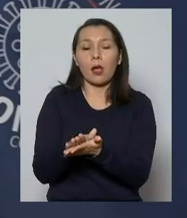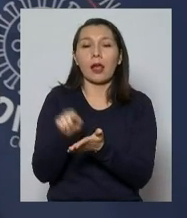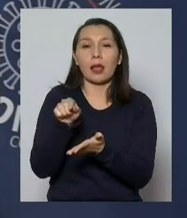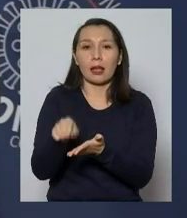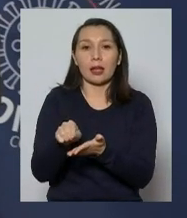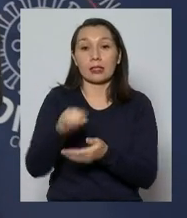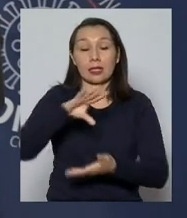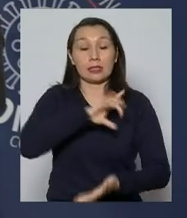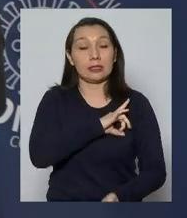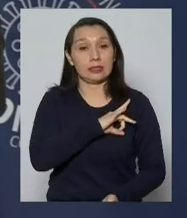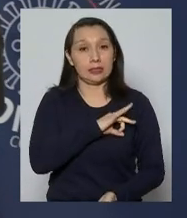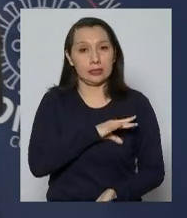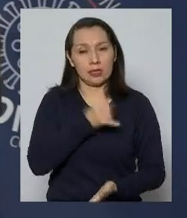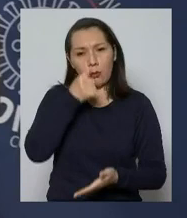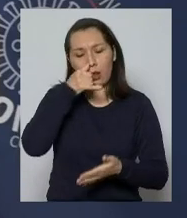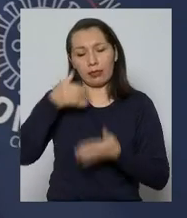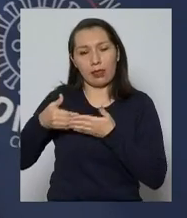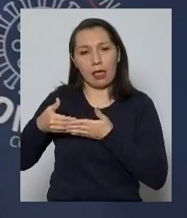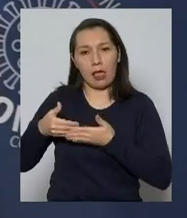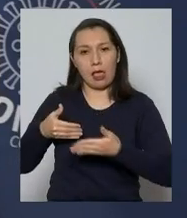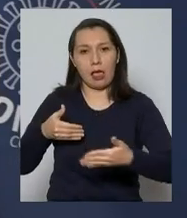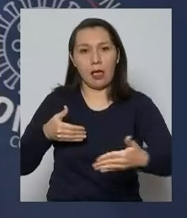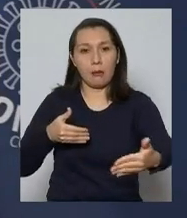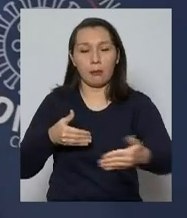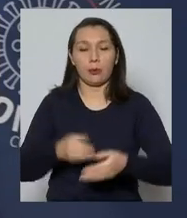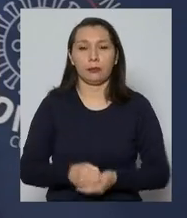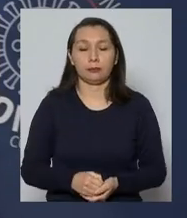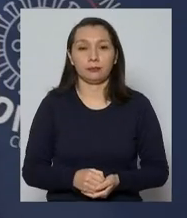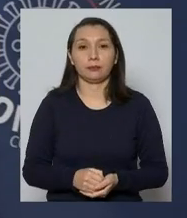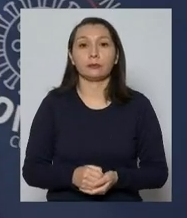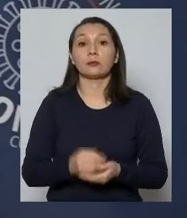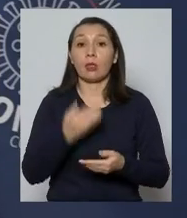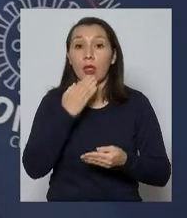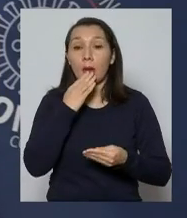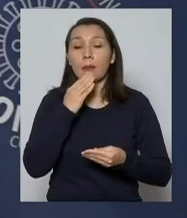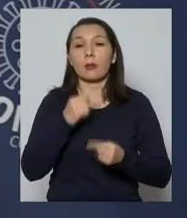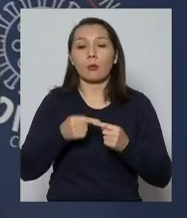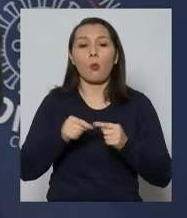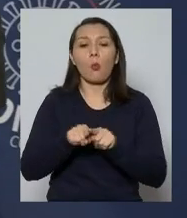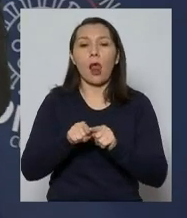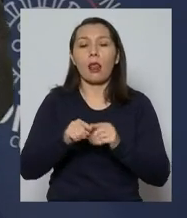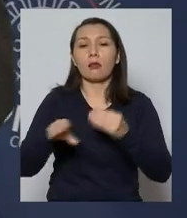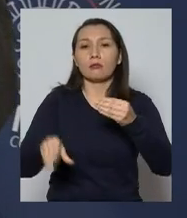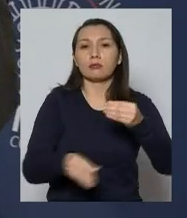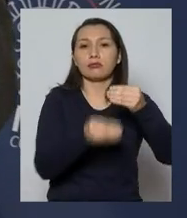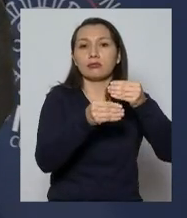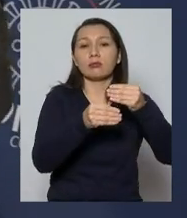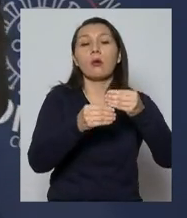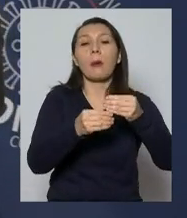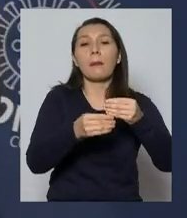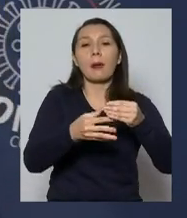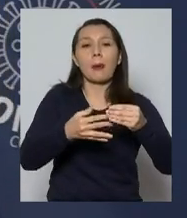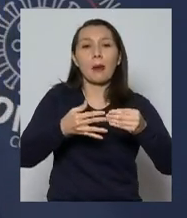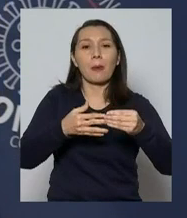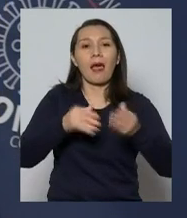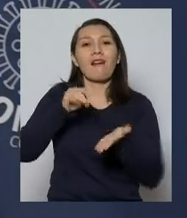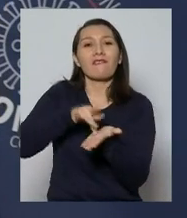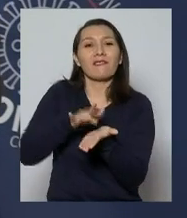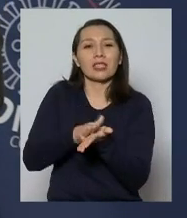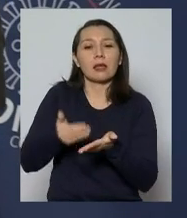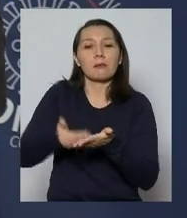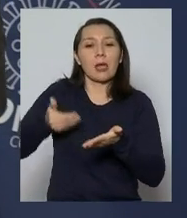en el país en el tiempo. Se va alimentando hacia atrás y, por lo tanto, se va a